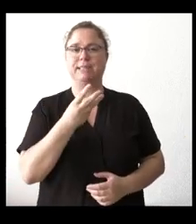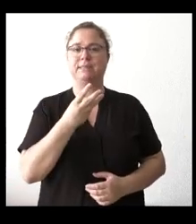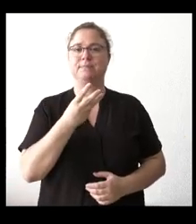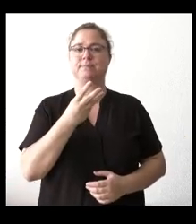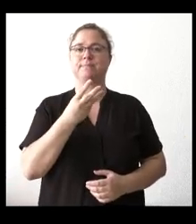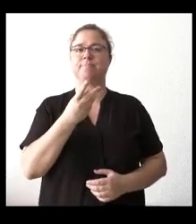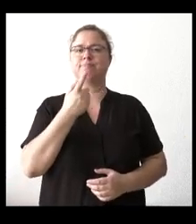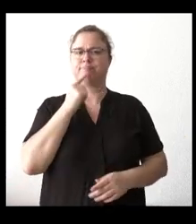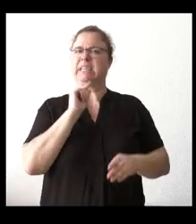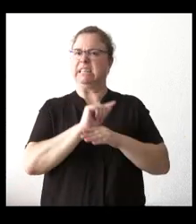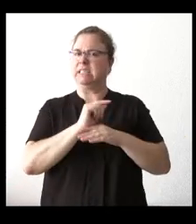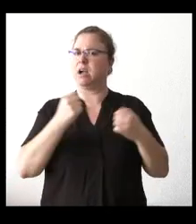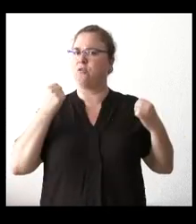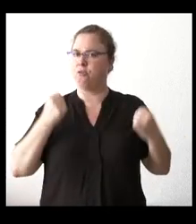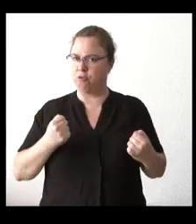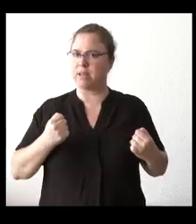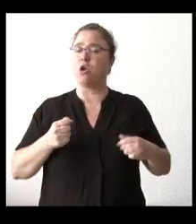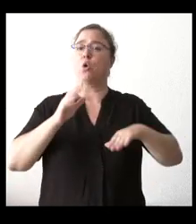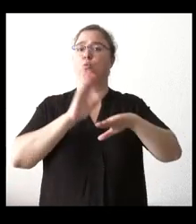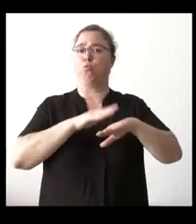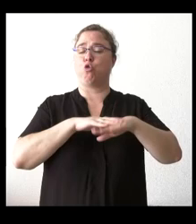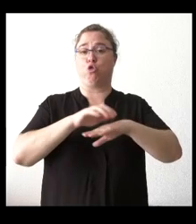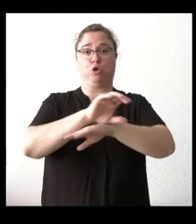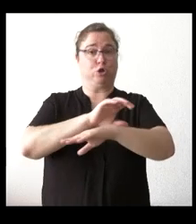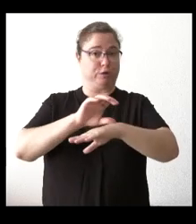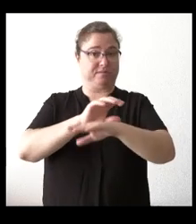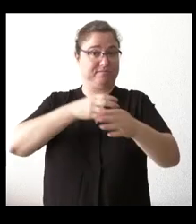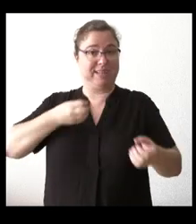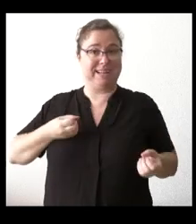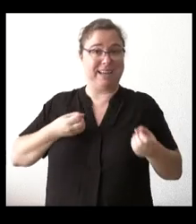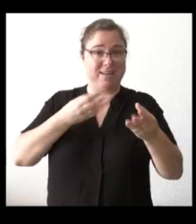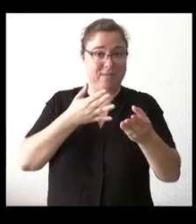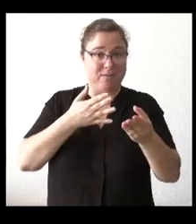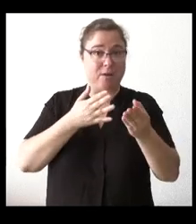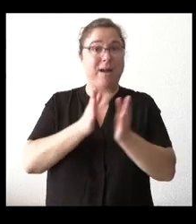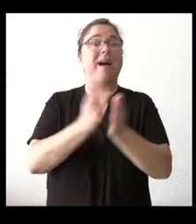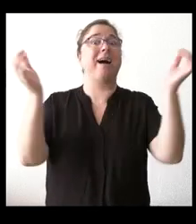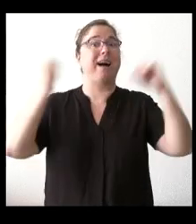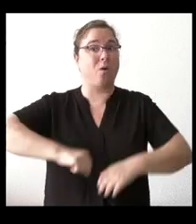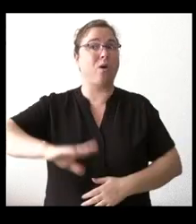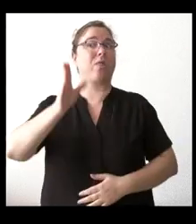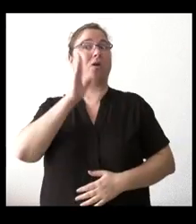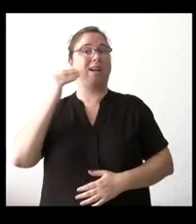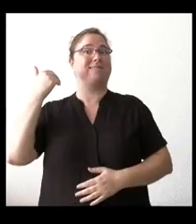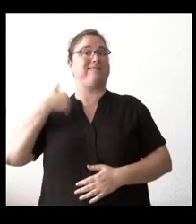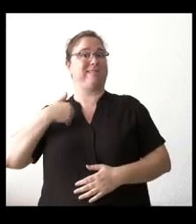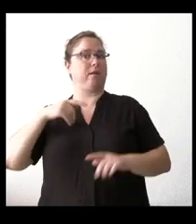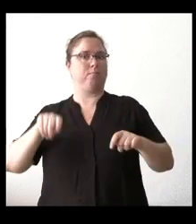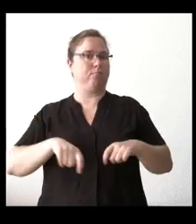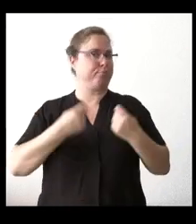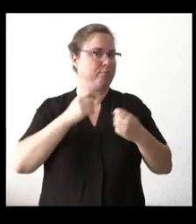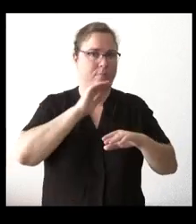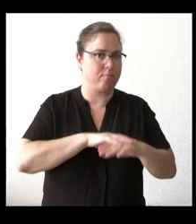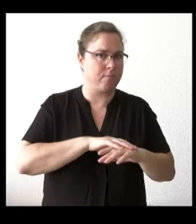hicieron críticas muy duras porque el consejero les informaba de que no se iban a aplicar los acuerdos que se habían alcanzado y apelaban directamente,